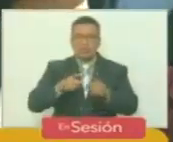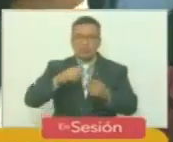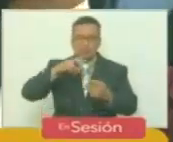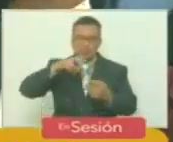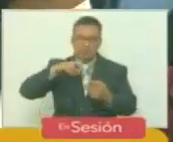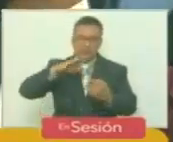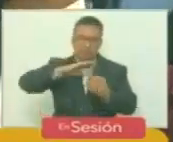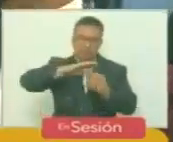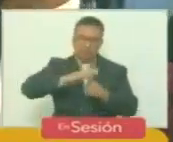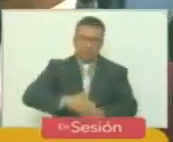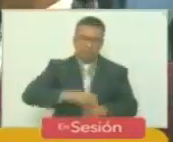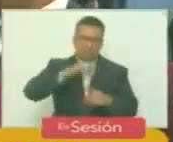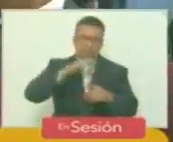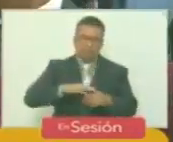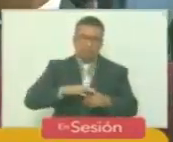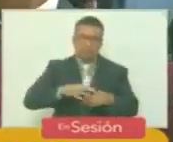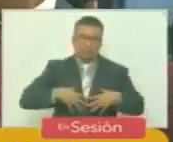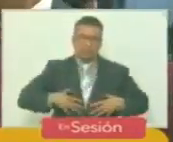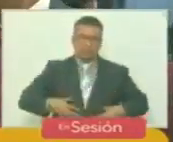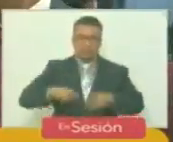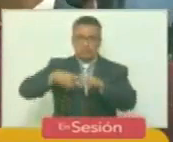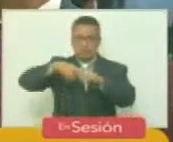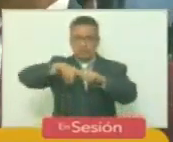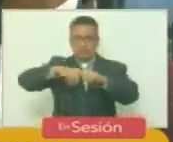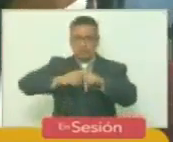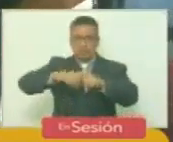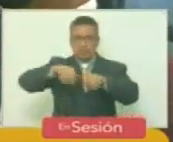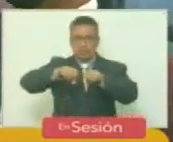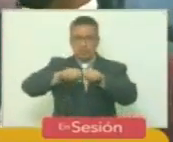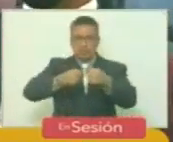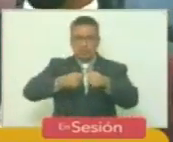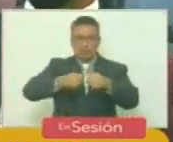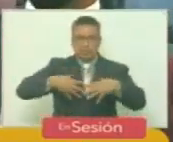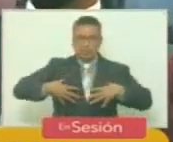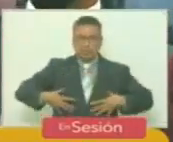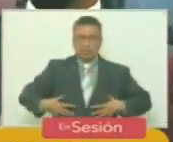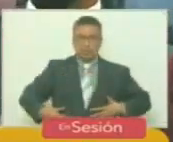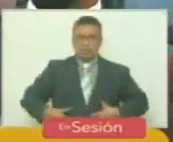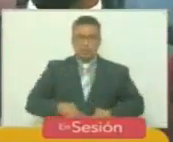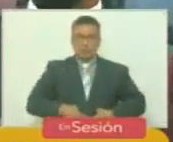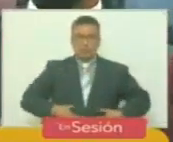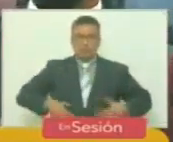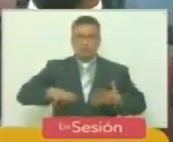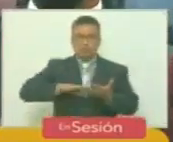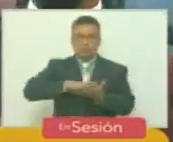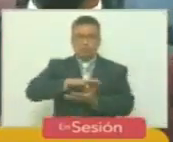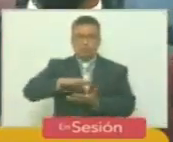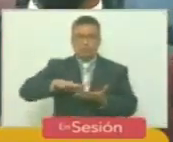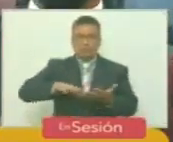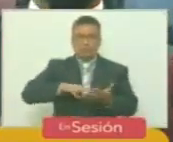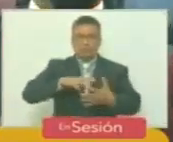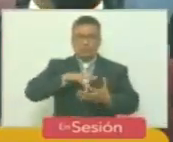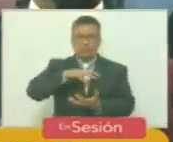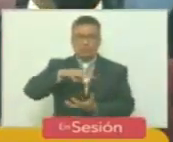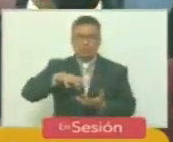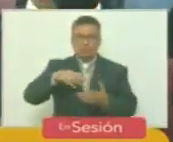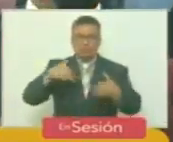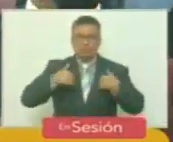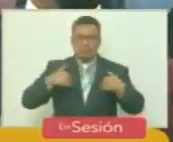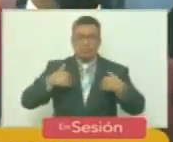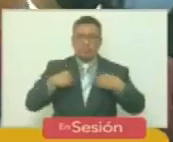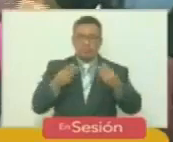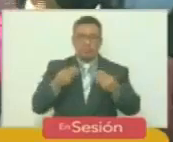que le reventaron sus huesos, sus costillas, su hígado y su corazón, fue dejado